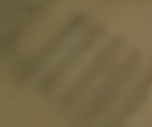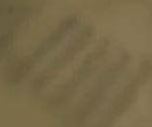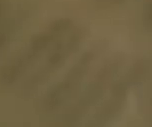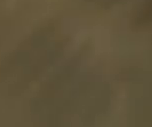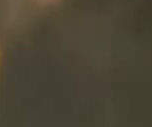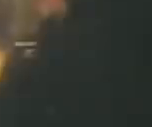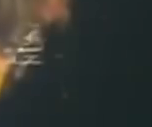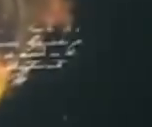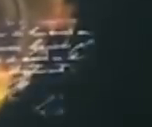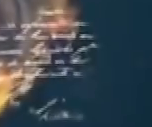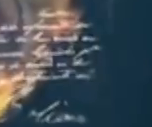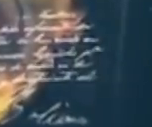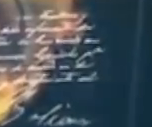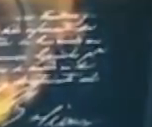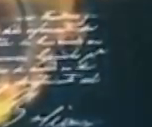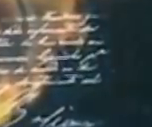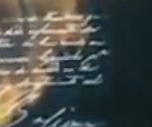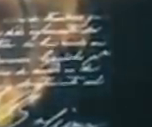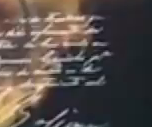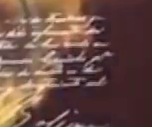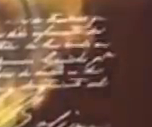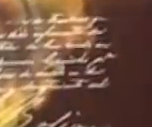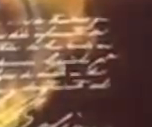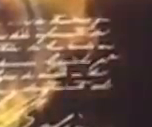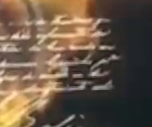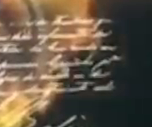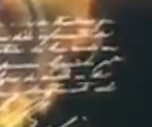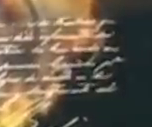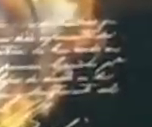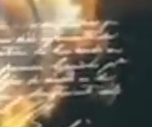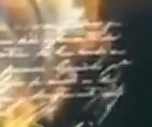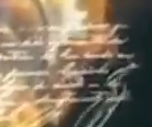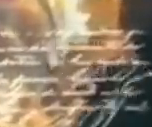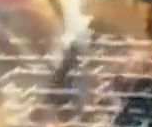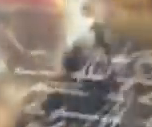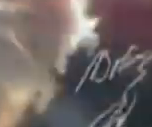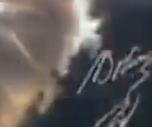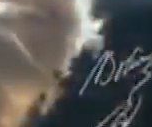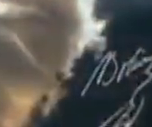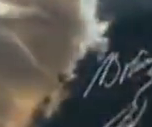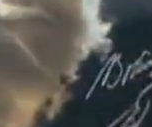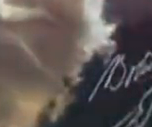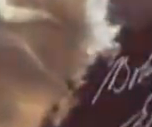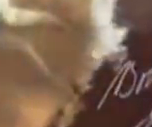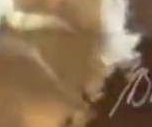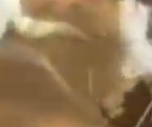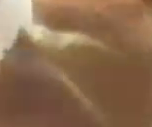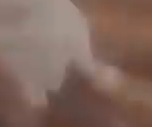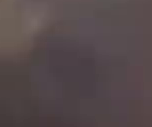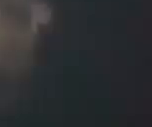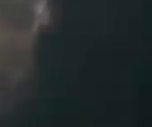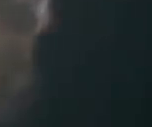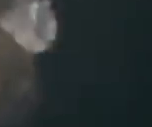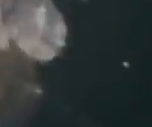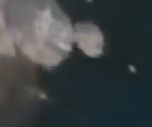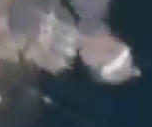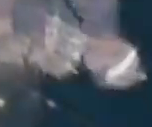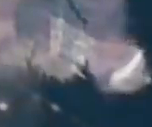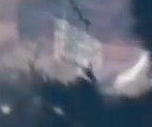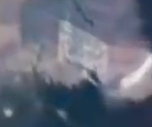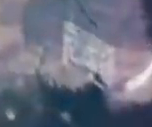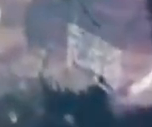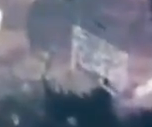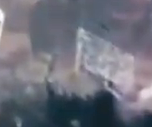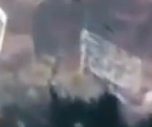la batalla de Carabobo es y será por siempre nuestro símbolo de lucha militar más memorable donde